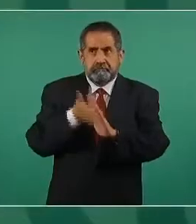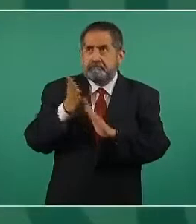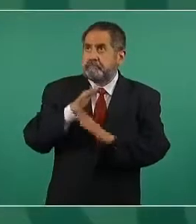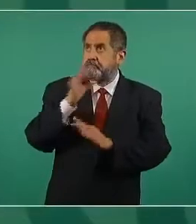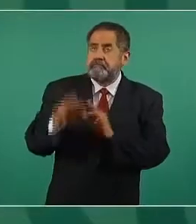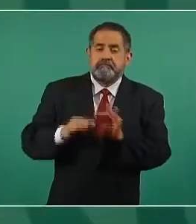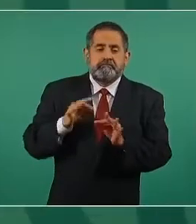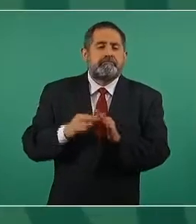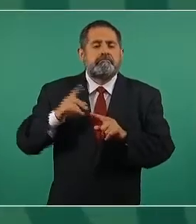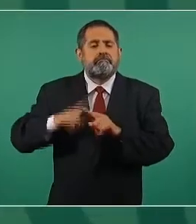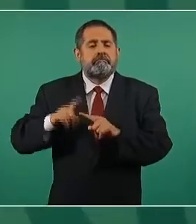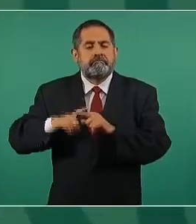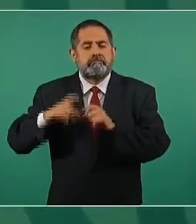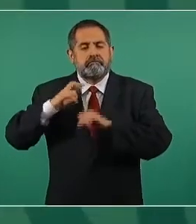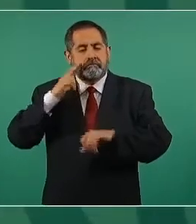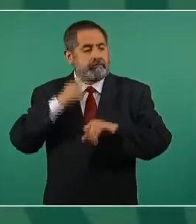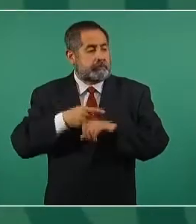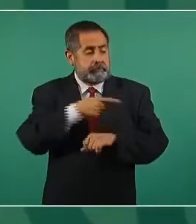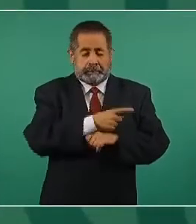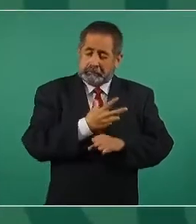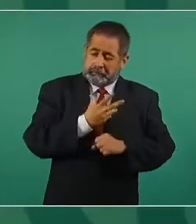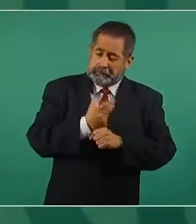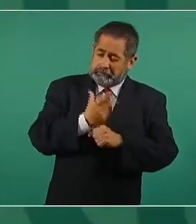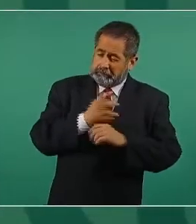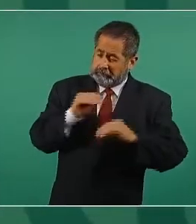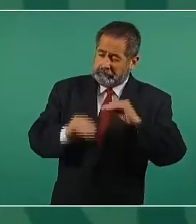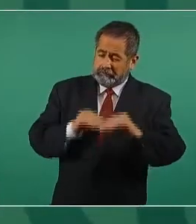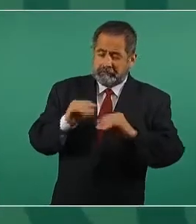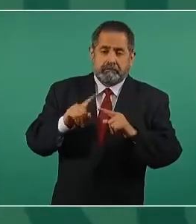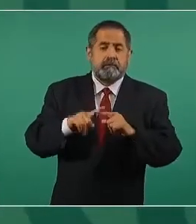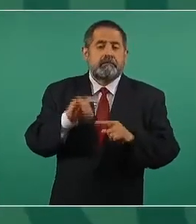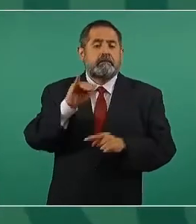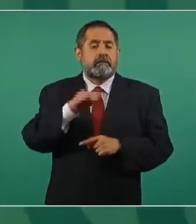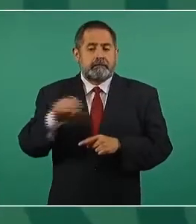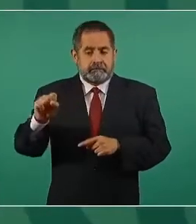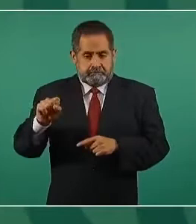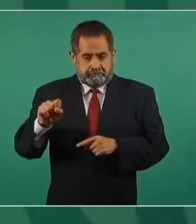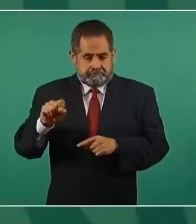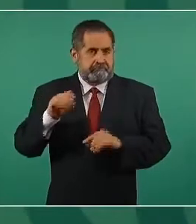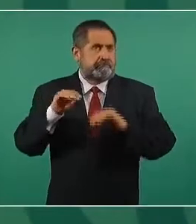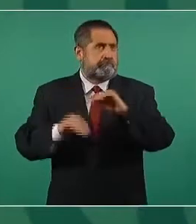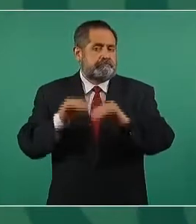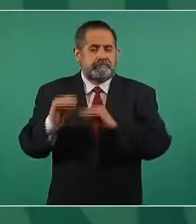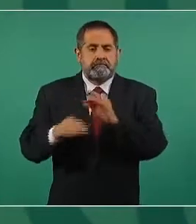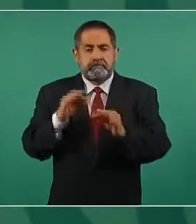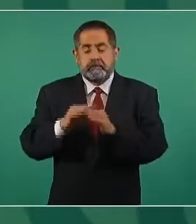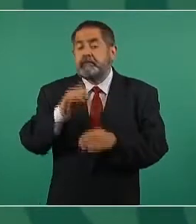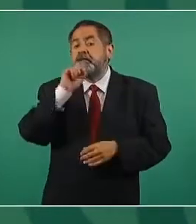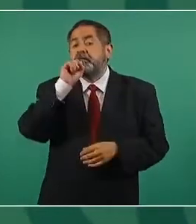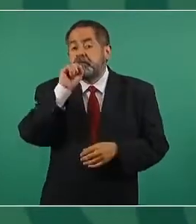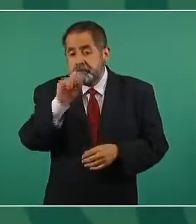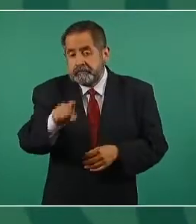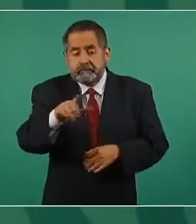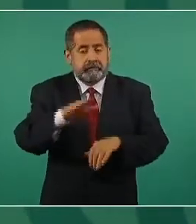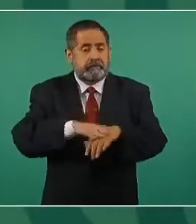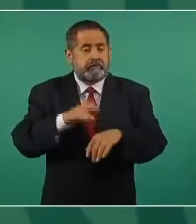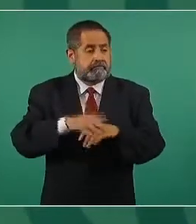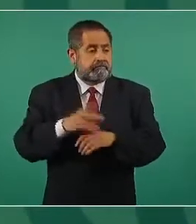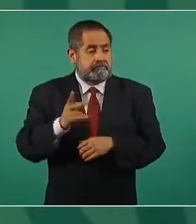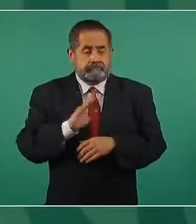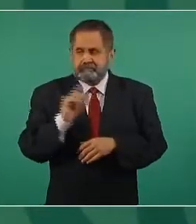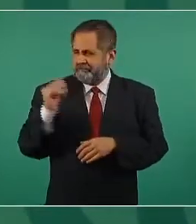a rehabilitar el seguro social y ya también se llegó al acuerdo